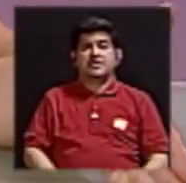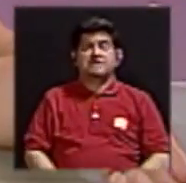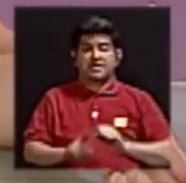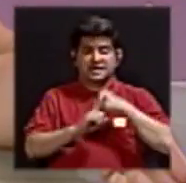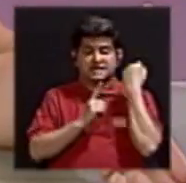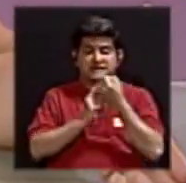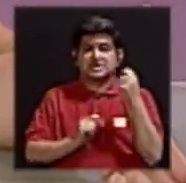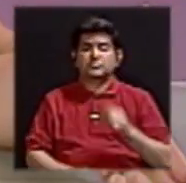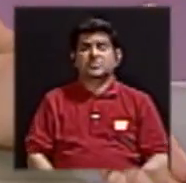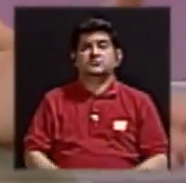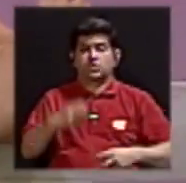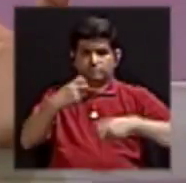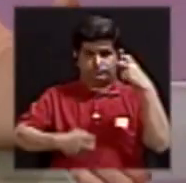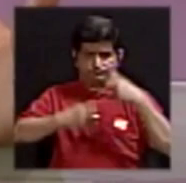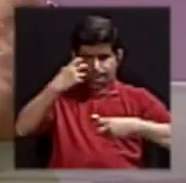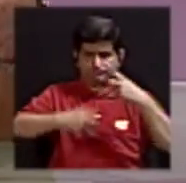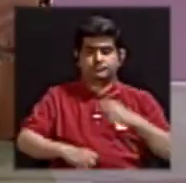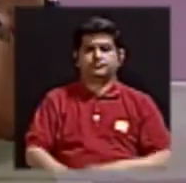complicaciones.